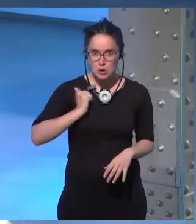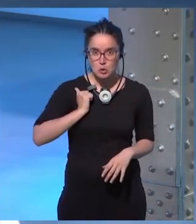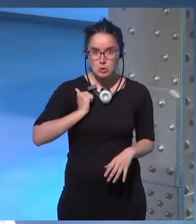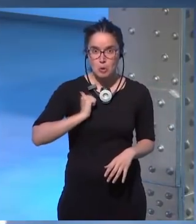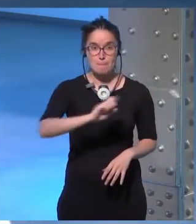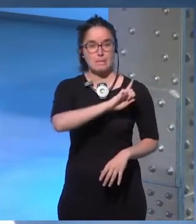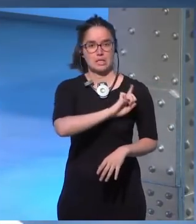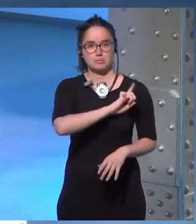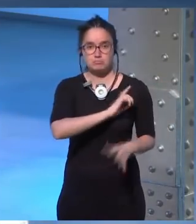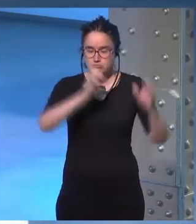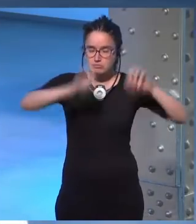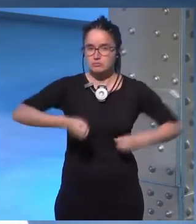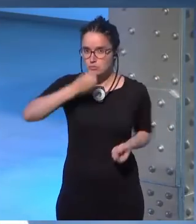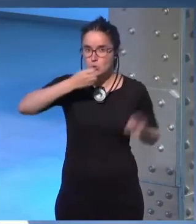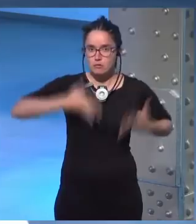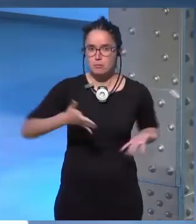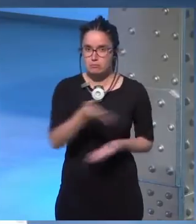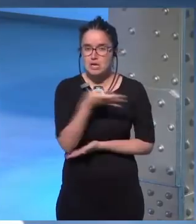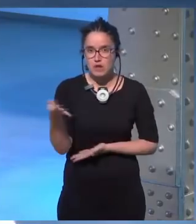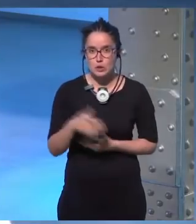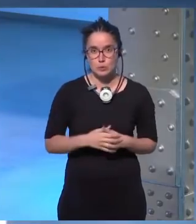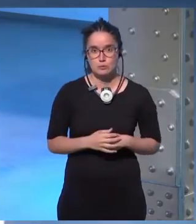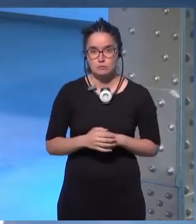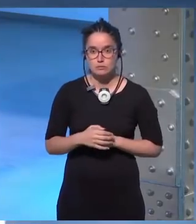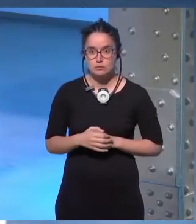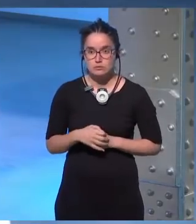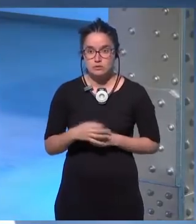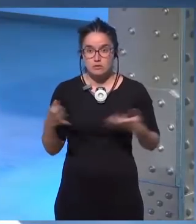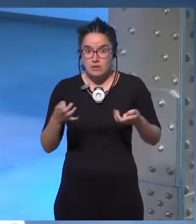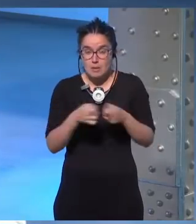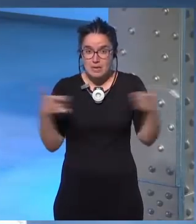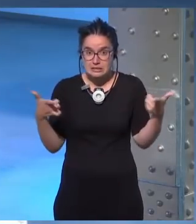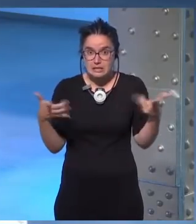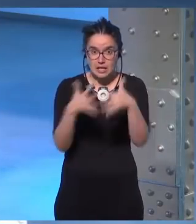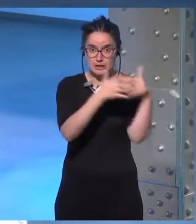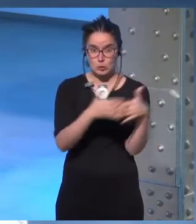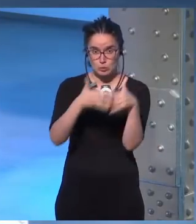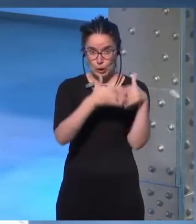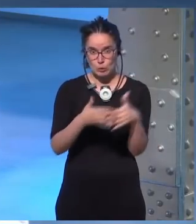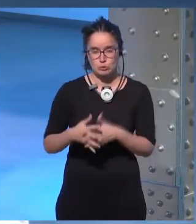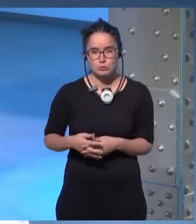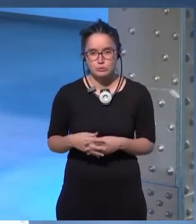militarizada genial hazla perfecto debería haber más en Estados Unidos